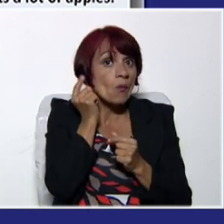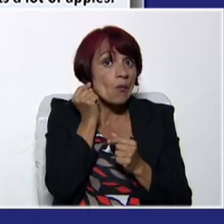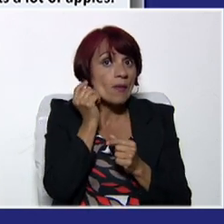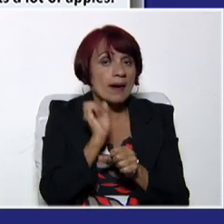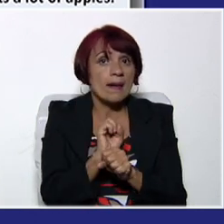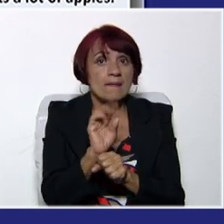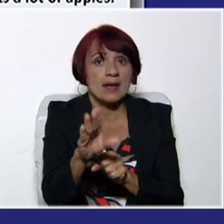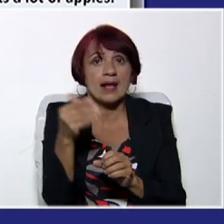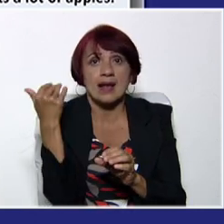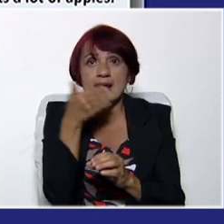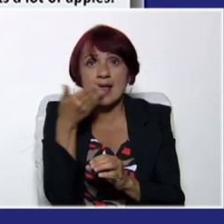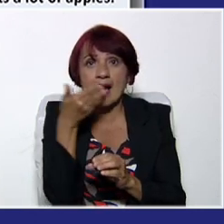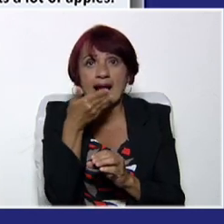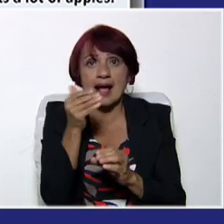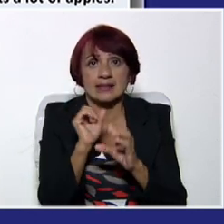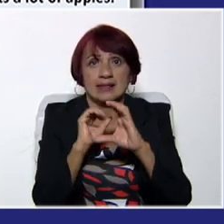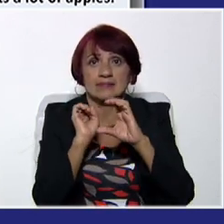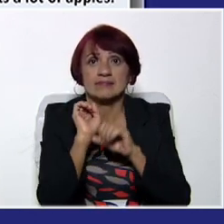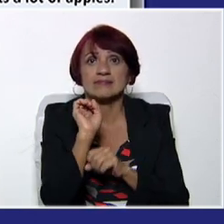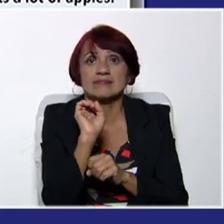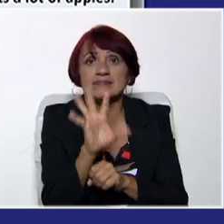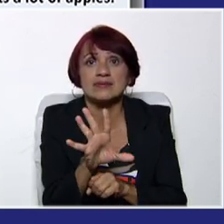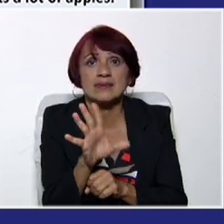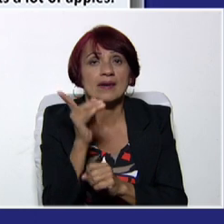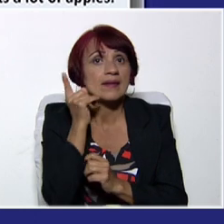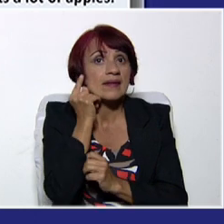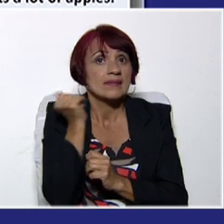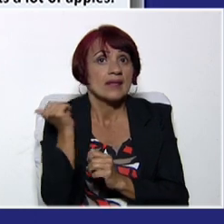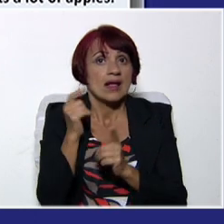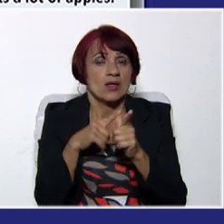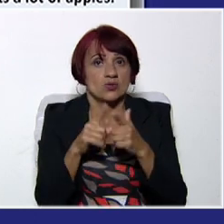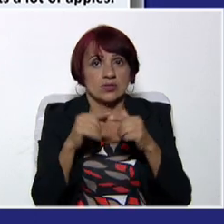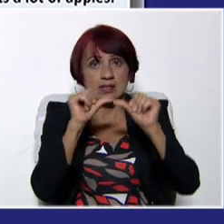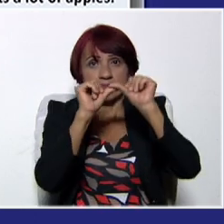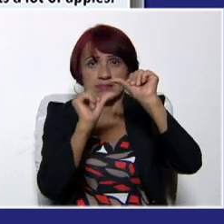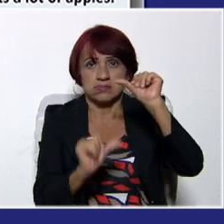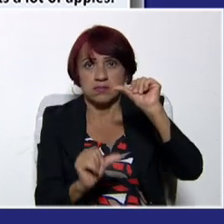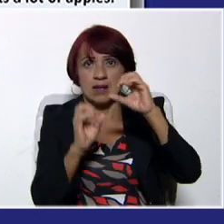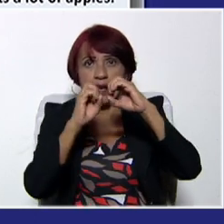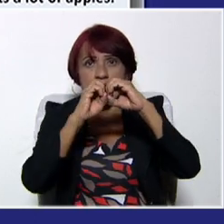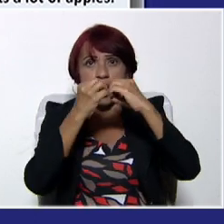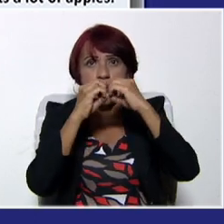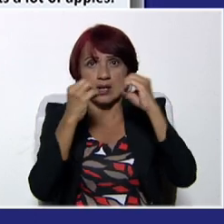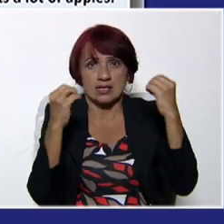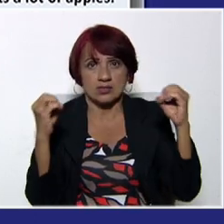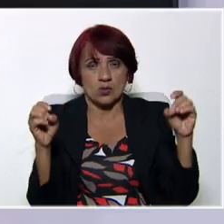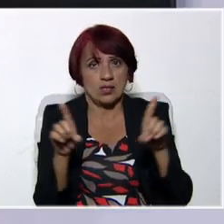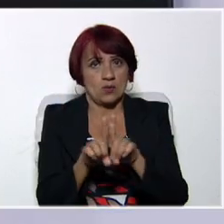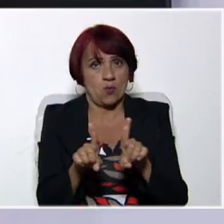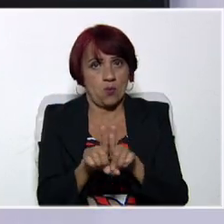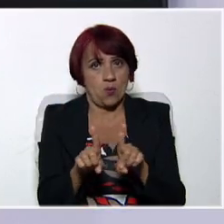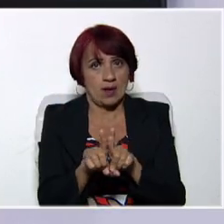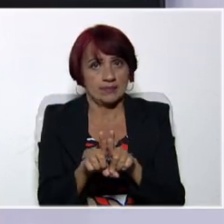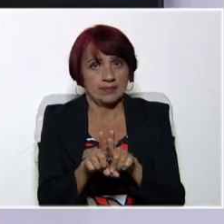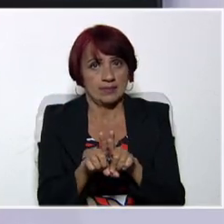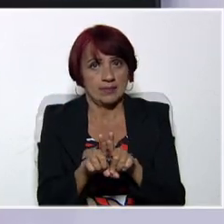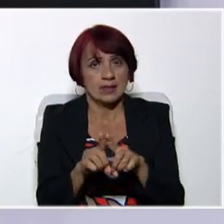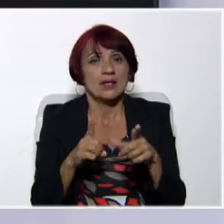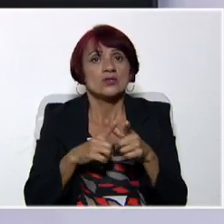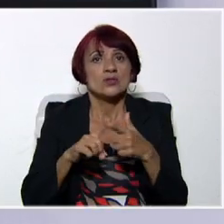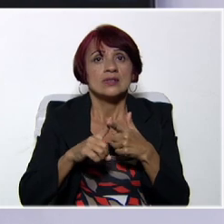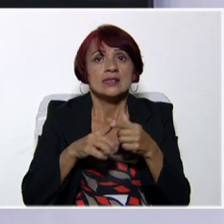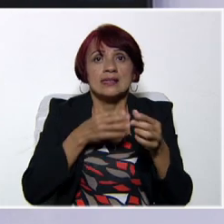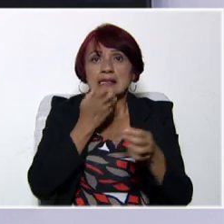la carta fue enviada por ella. Imagínense que es una parte, la parte narrativa de las oraciones. Igualmente, The apples are eaten